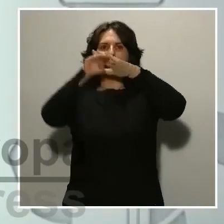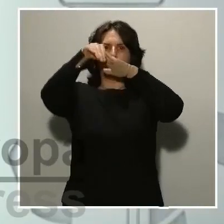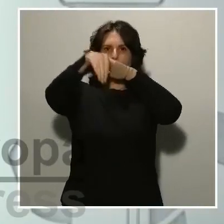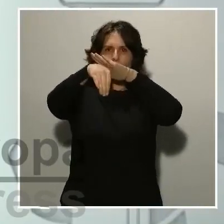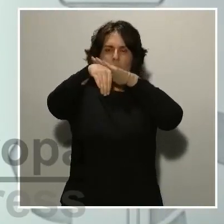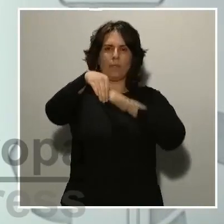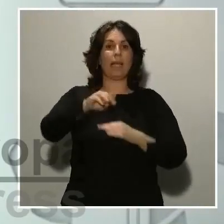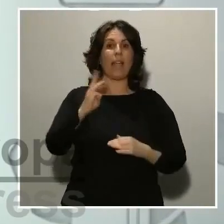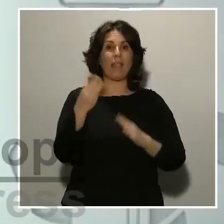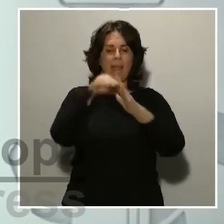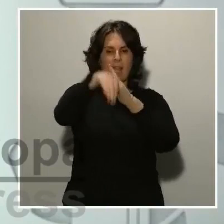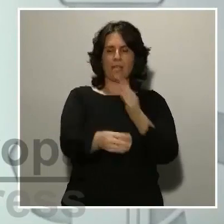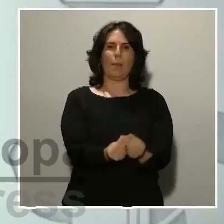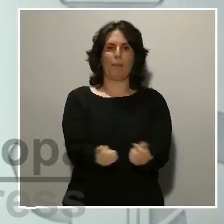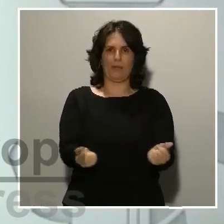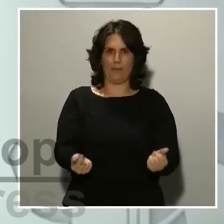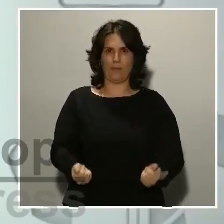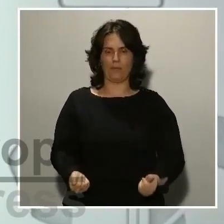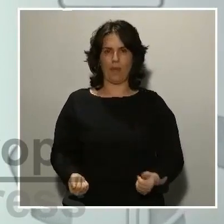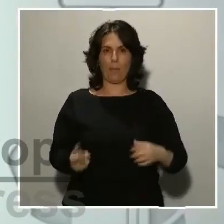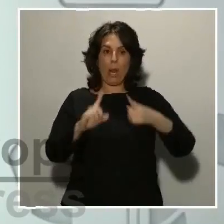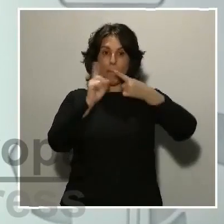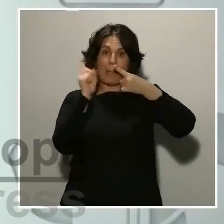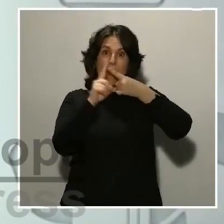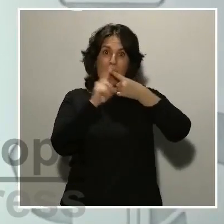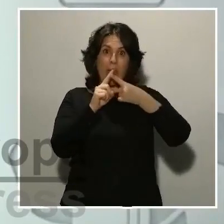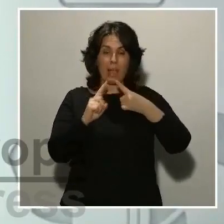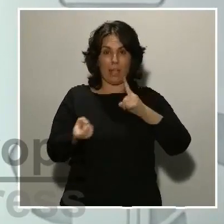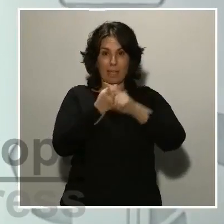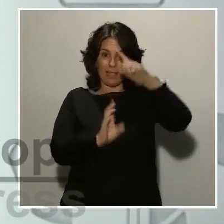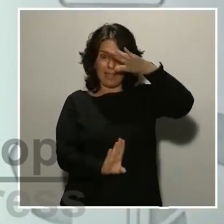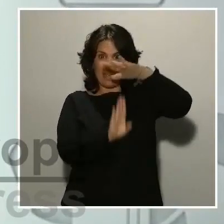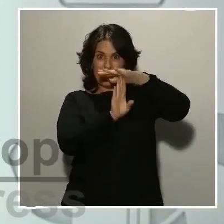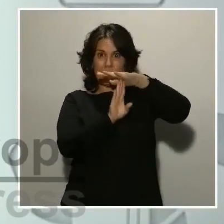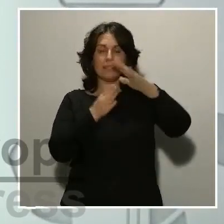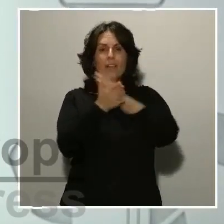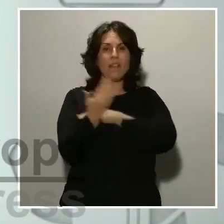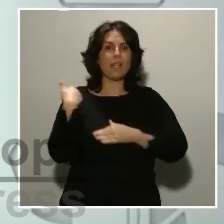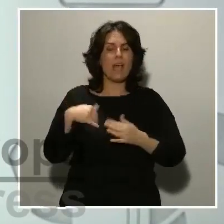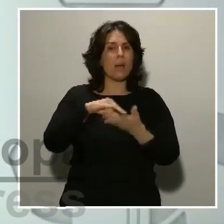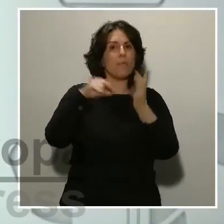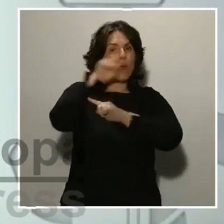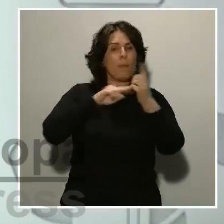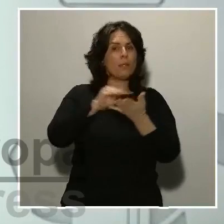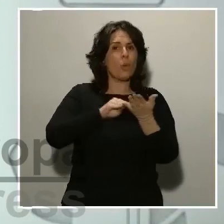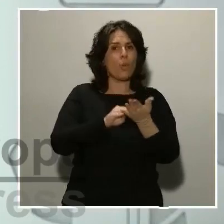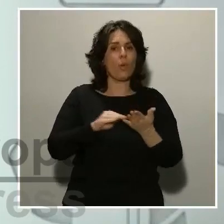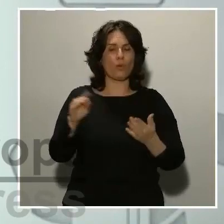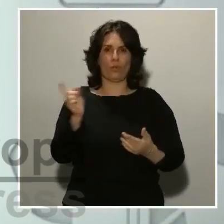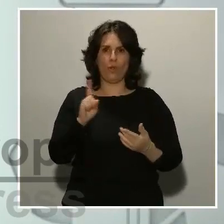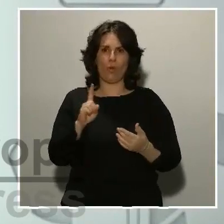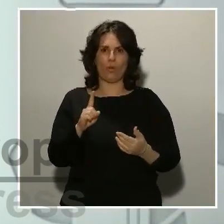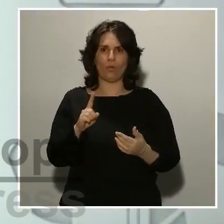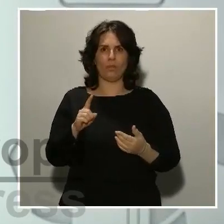Pero la primera etapa, cuando la consigamos, no implica, no significa que hayamos resuelto el problema. No hay que dar un paso atrás. Y la